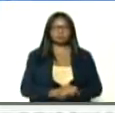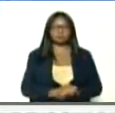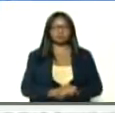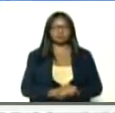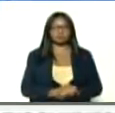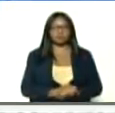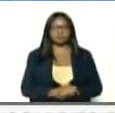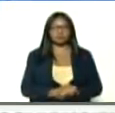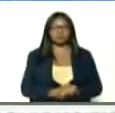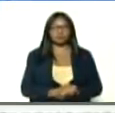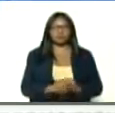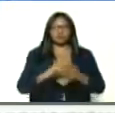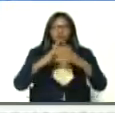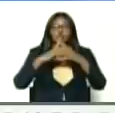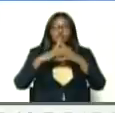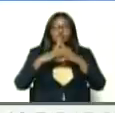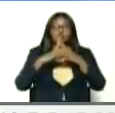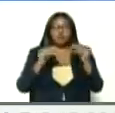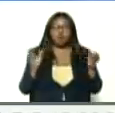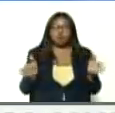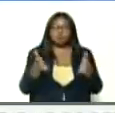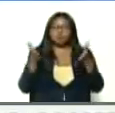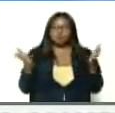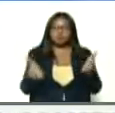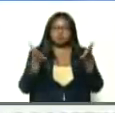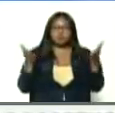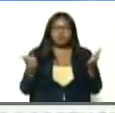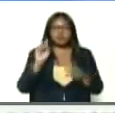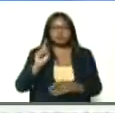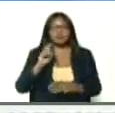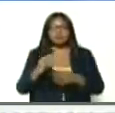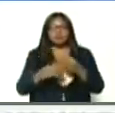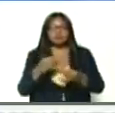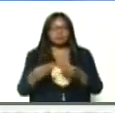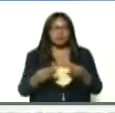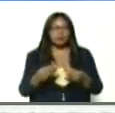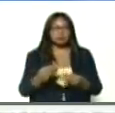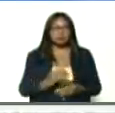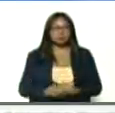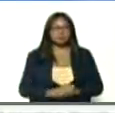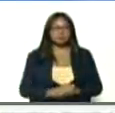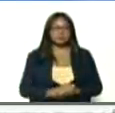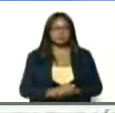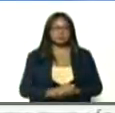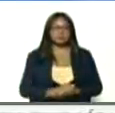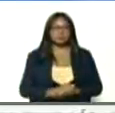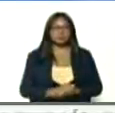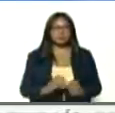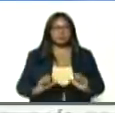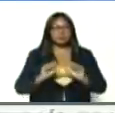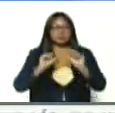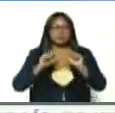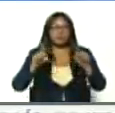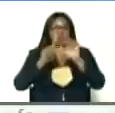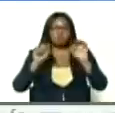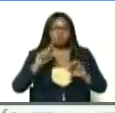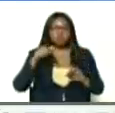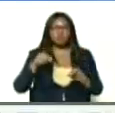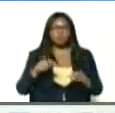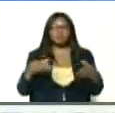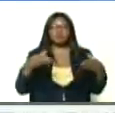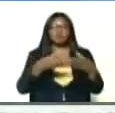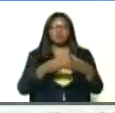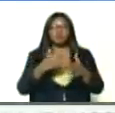y todo el estímulo, que se necesita, para avanzar, con las